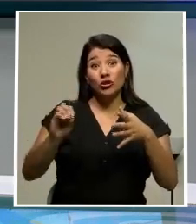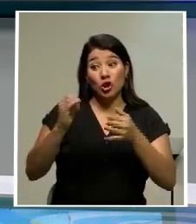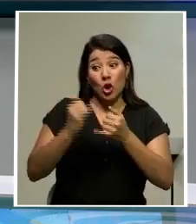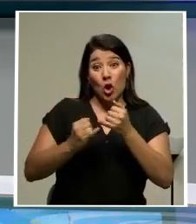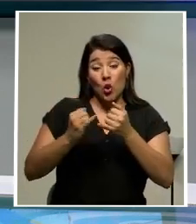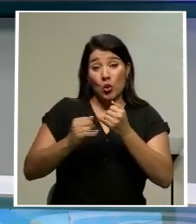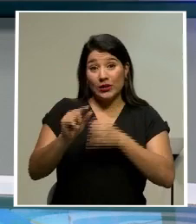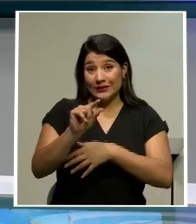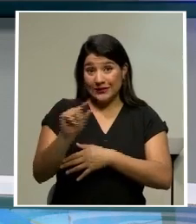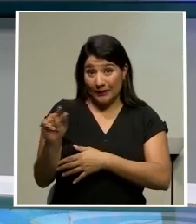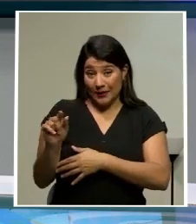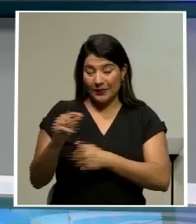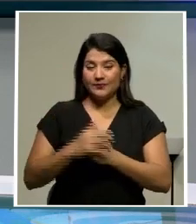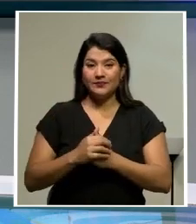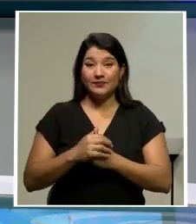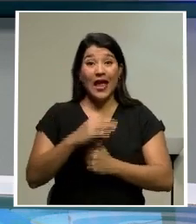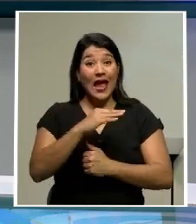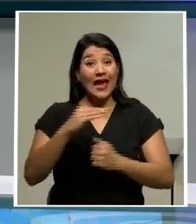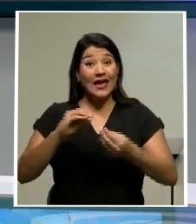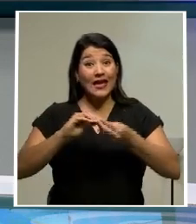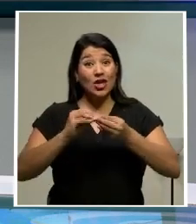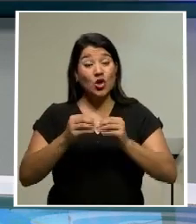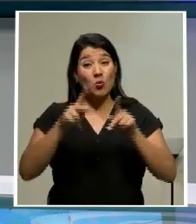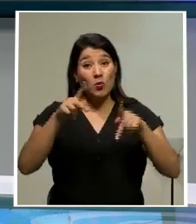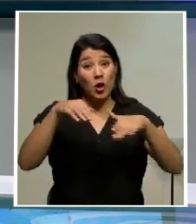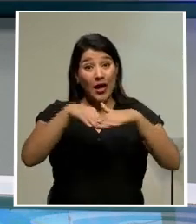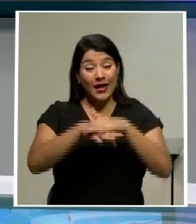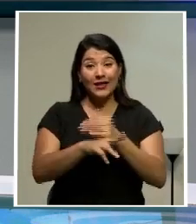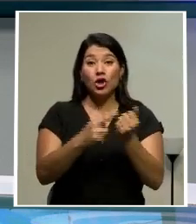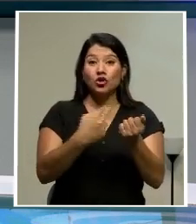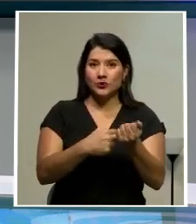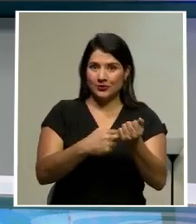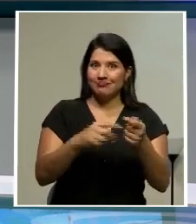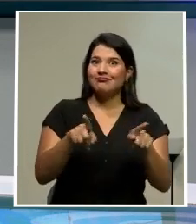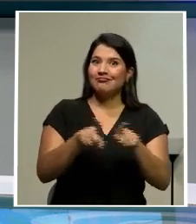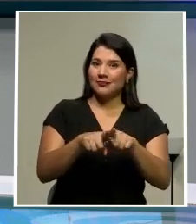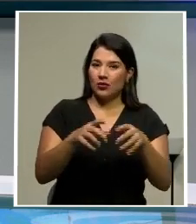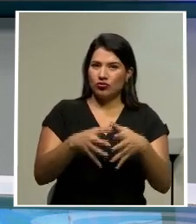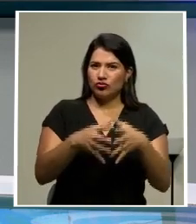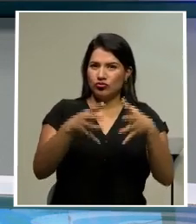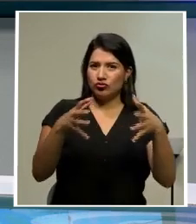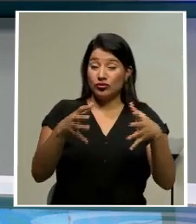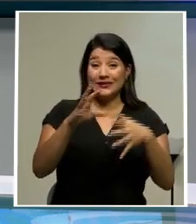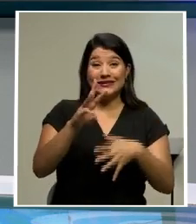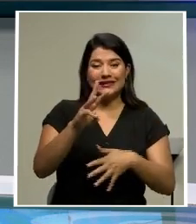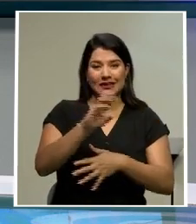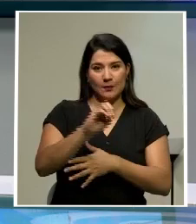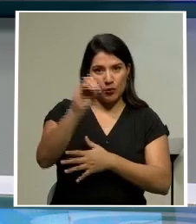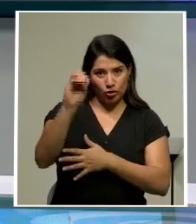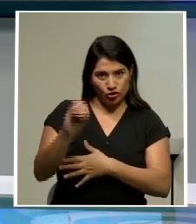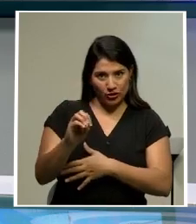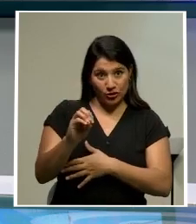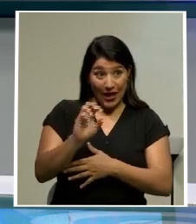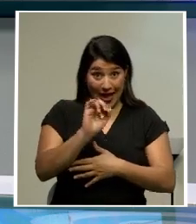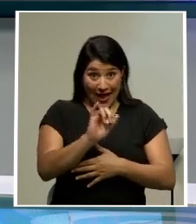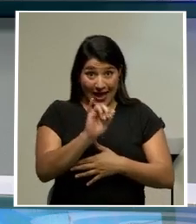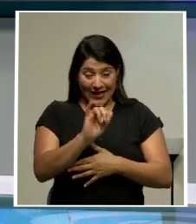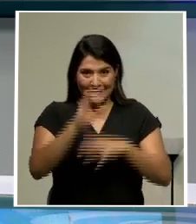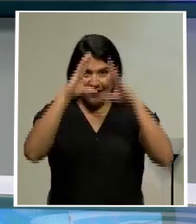semana, mientras que los ingresos hospitalarios se incrementaron también en un 6%. Estas cifras